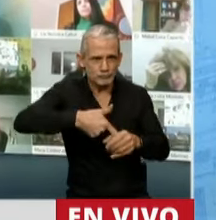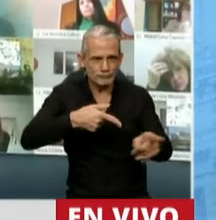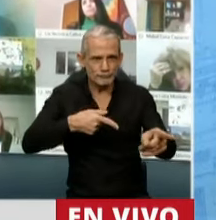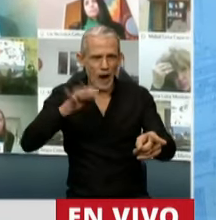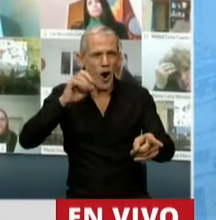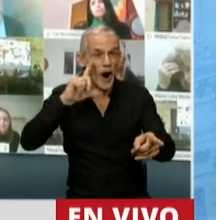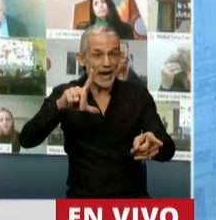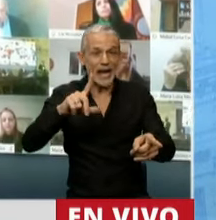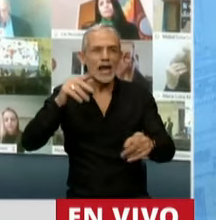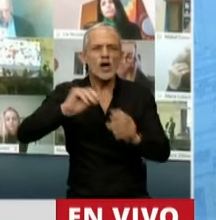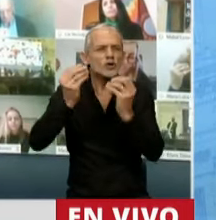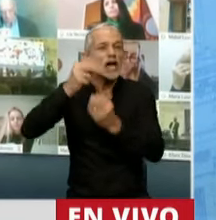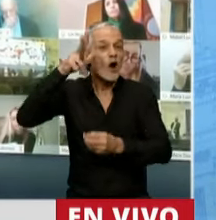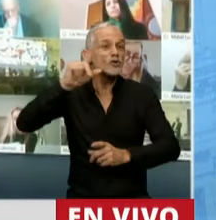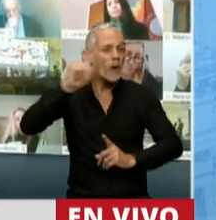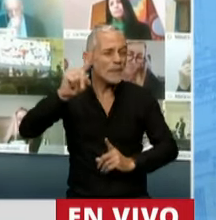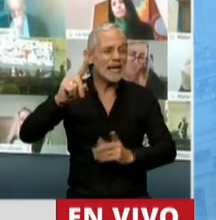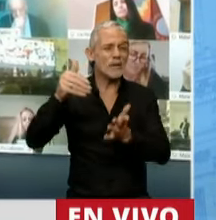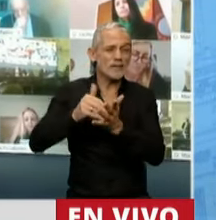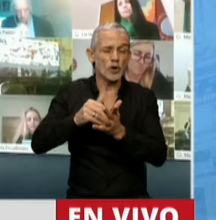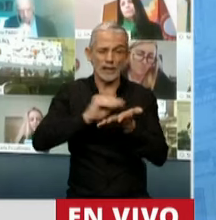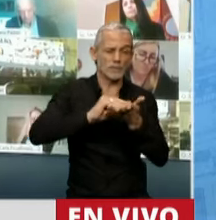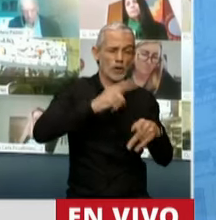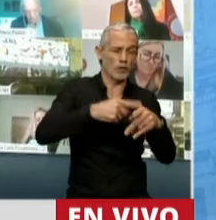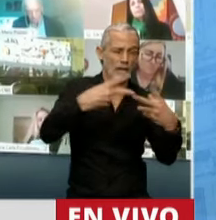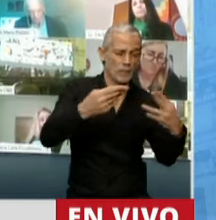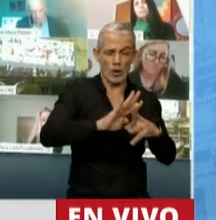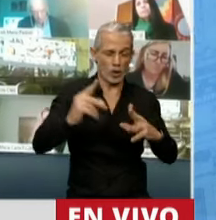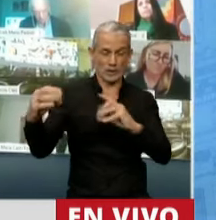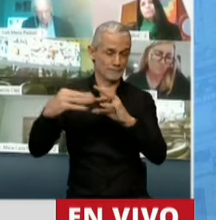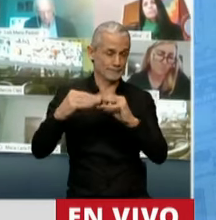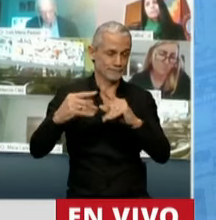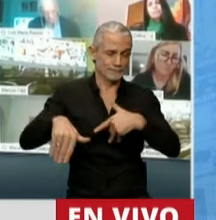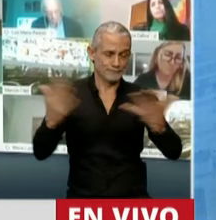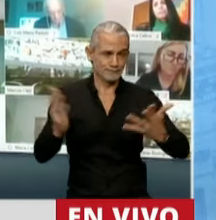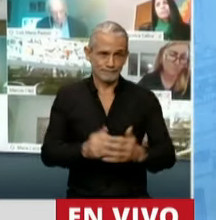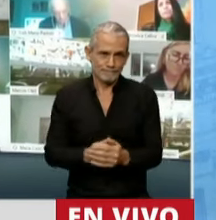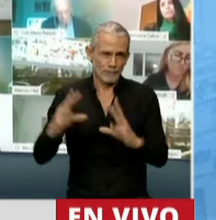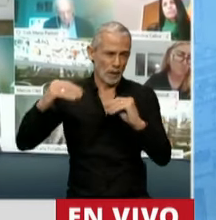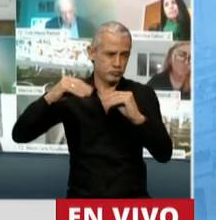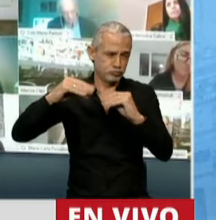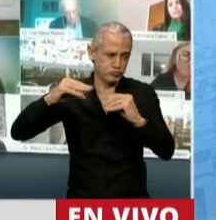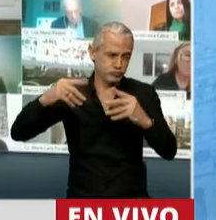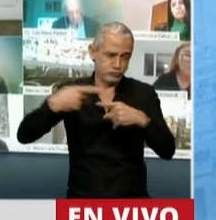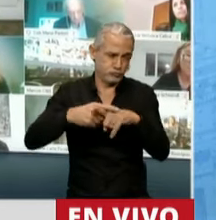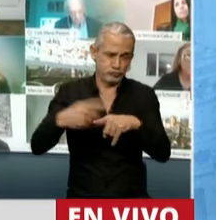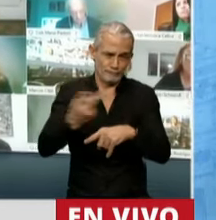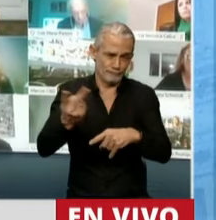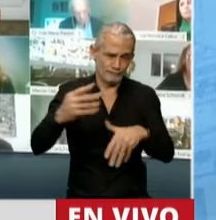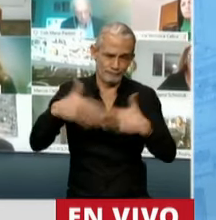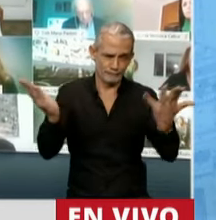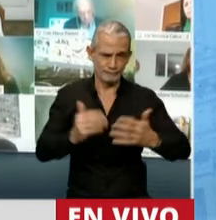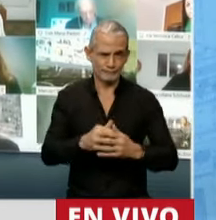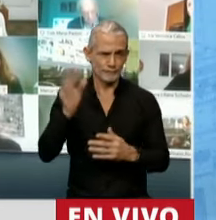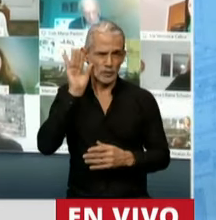De los 8.000 millones, de los 8.000. Diputado, le puedo pedir que redondé. decía que yo, Larry, los demás no.